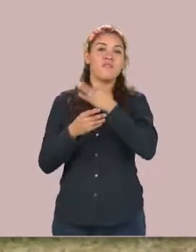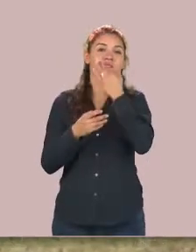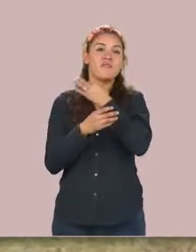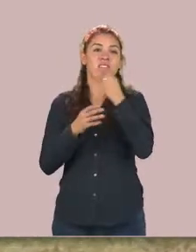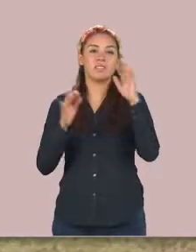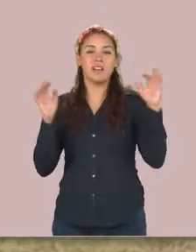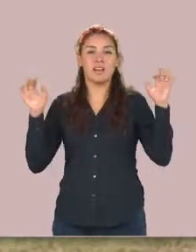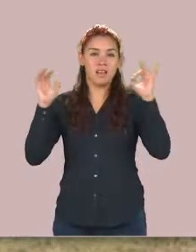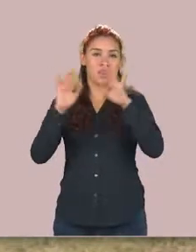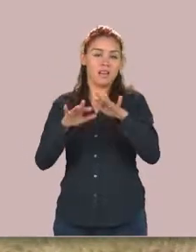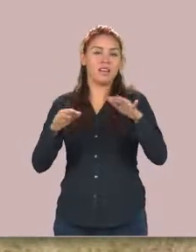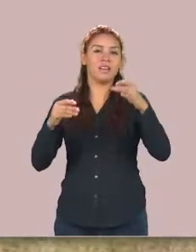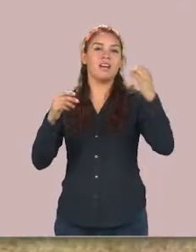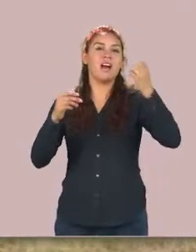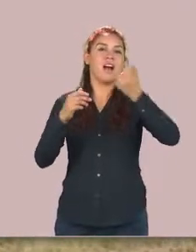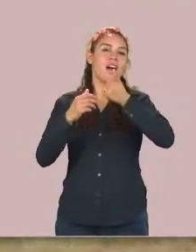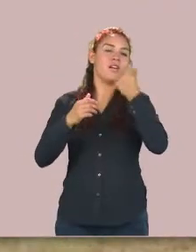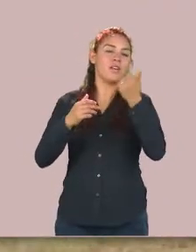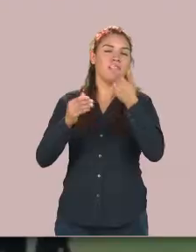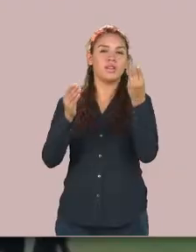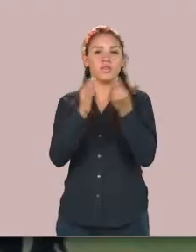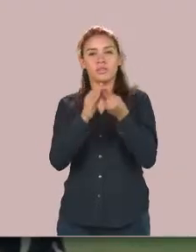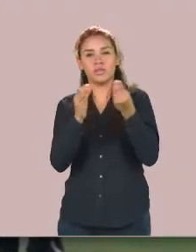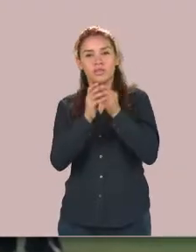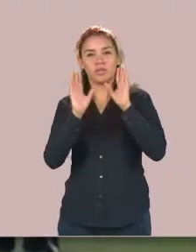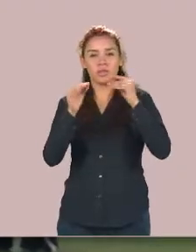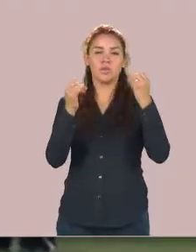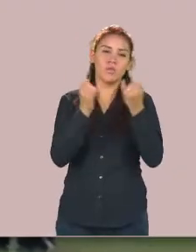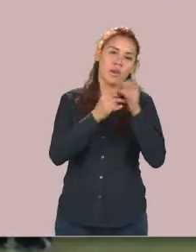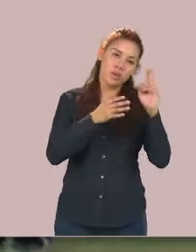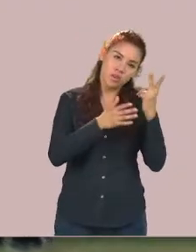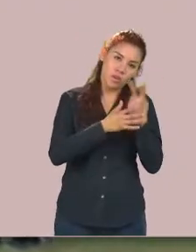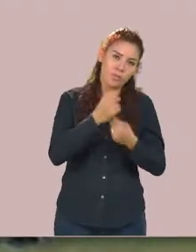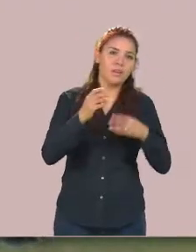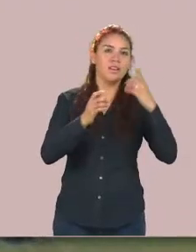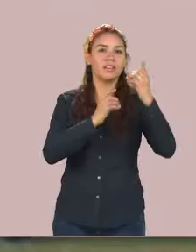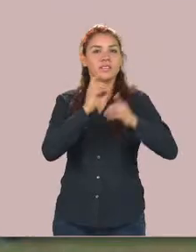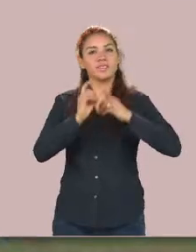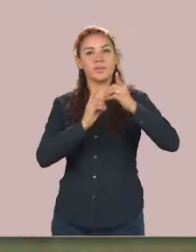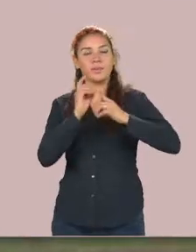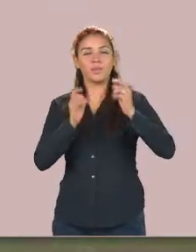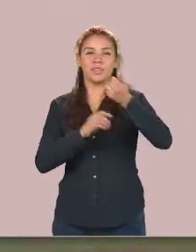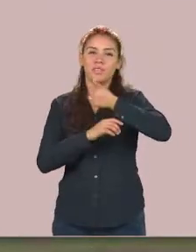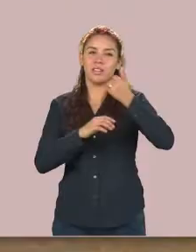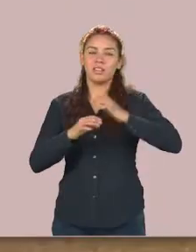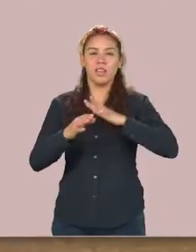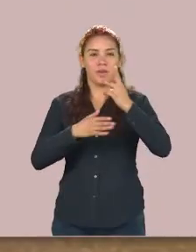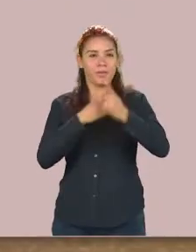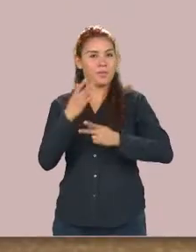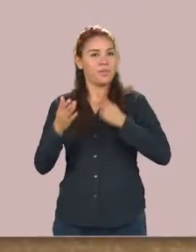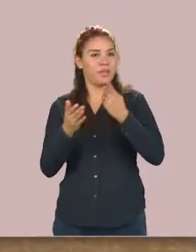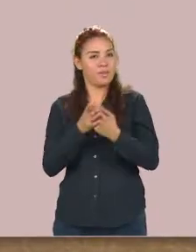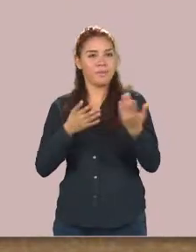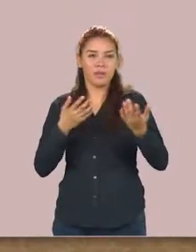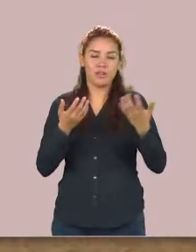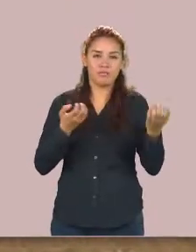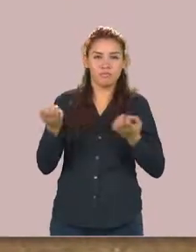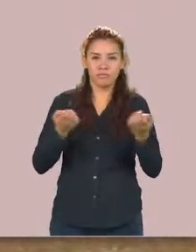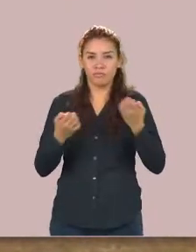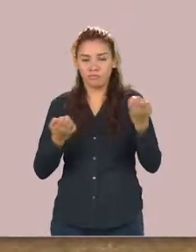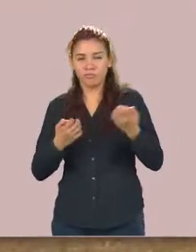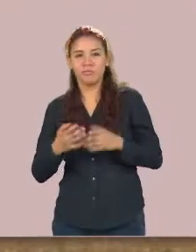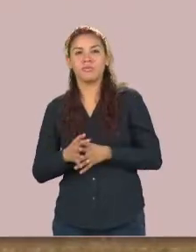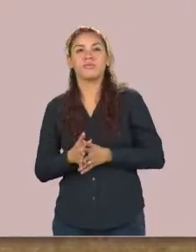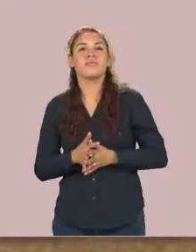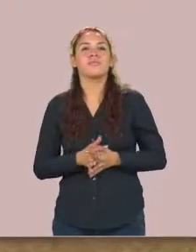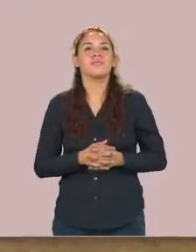supuesto los encargados del aspecto deportivo en cada una de las disciplinas ya empezaron con los programas que les competen tal es el